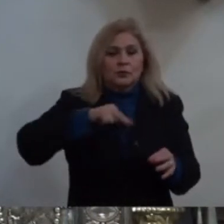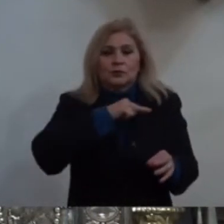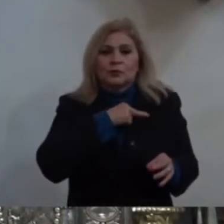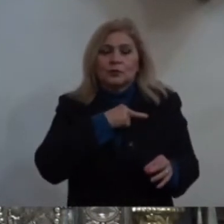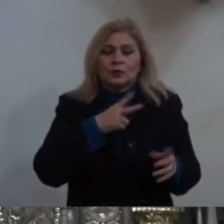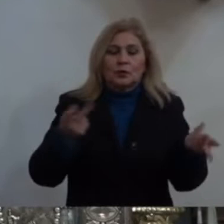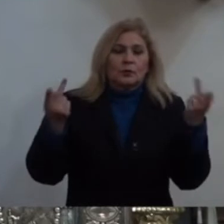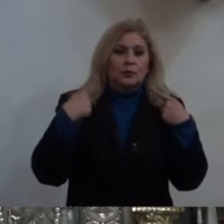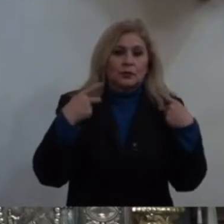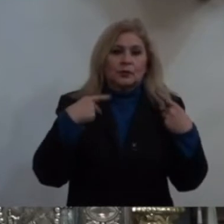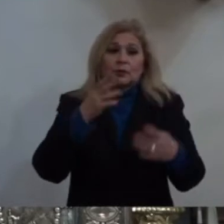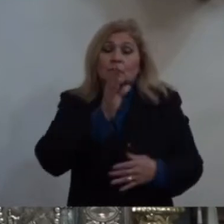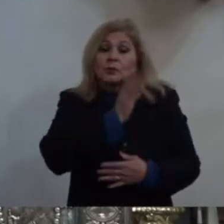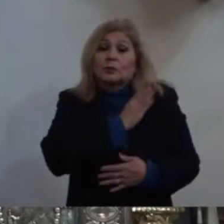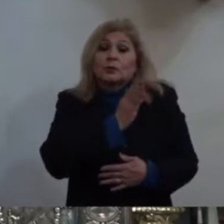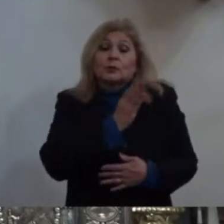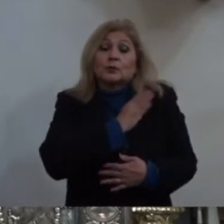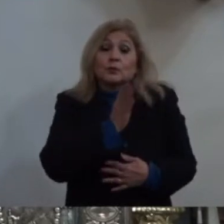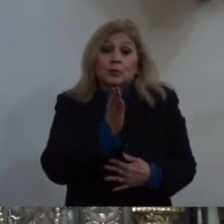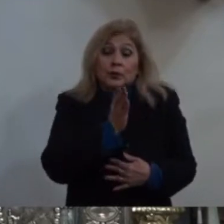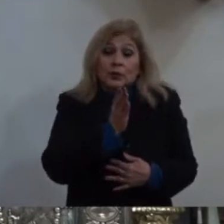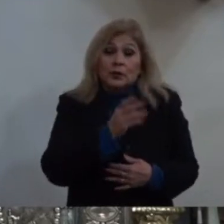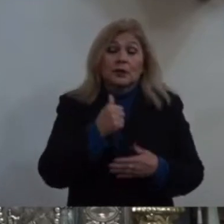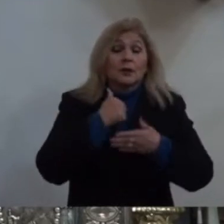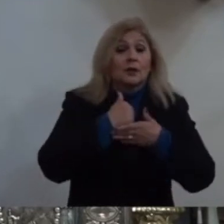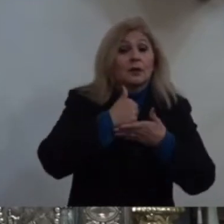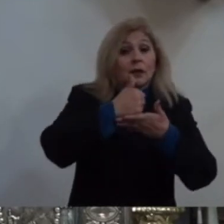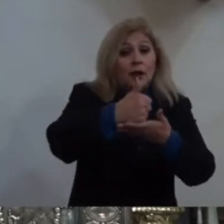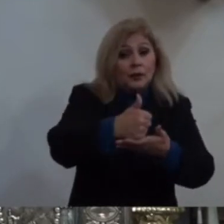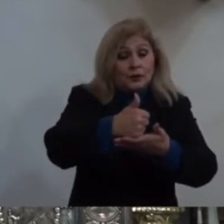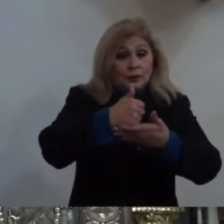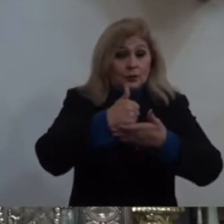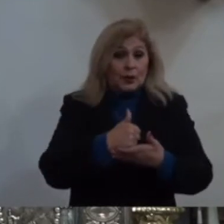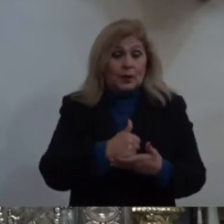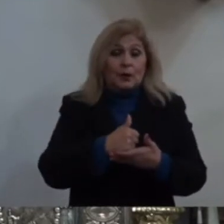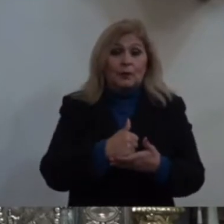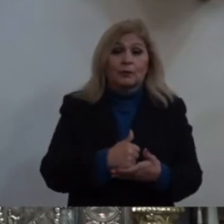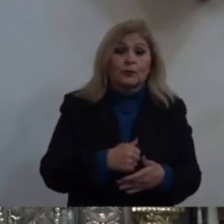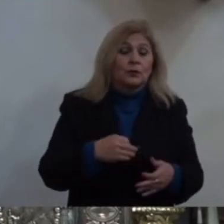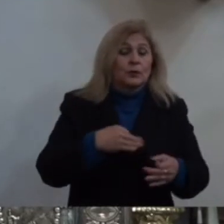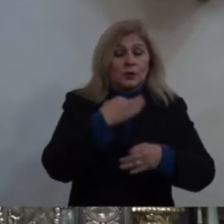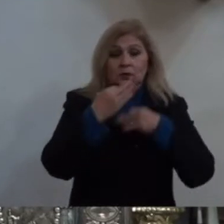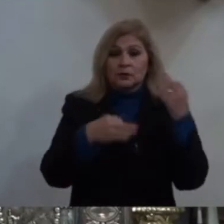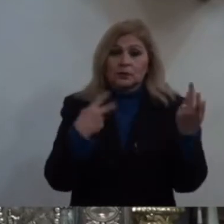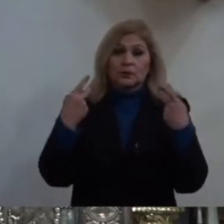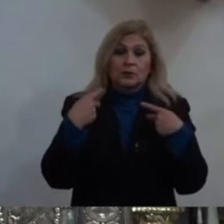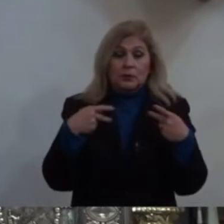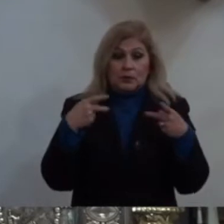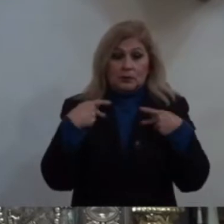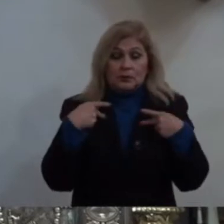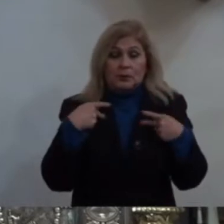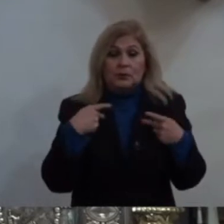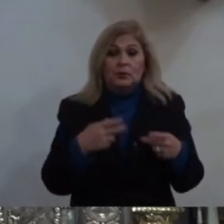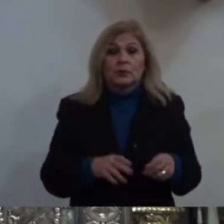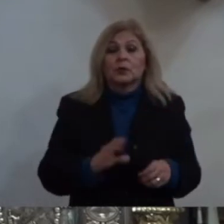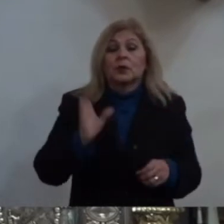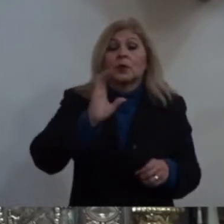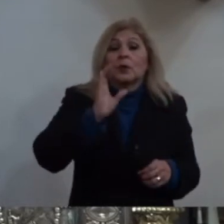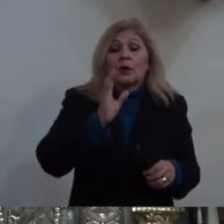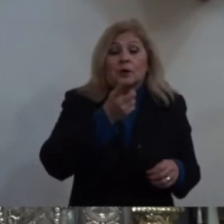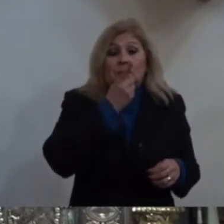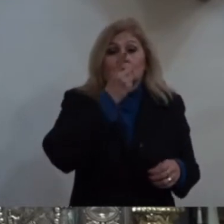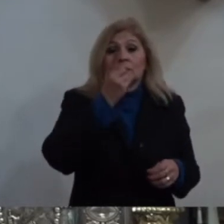Cuando no le nublamos la vida A los demás Cuando les